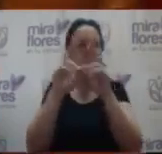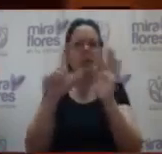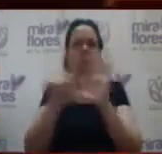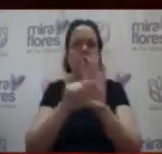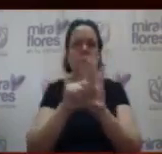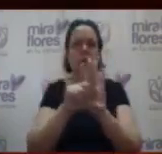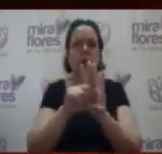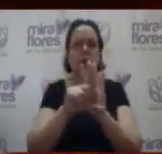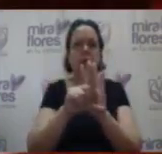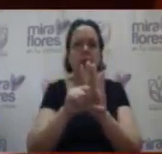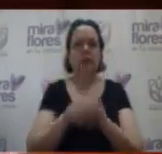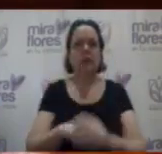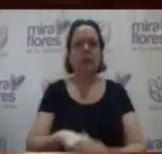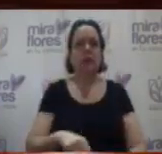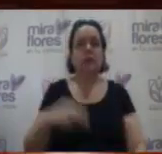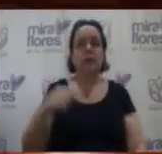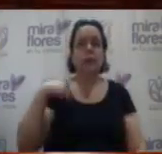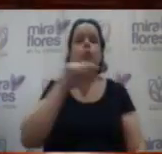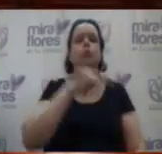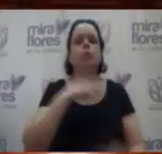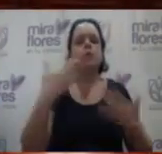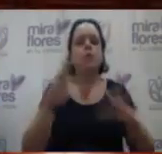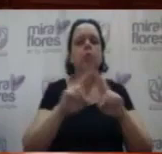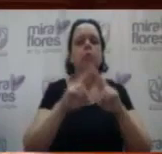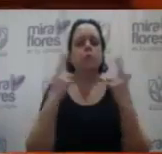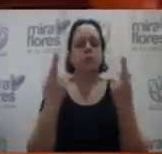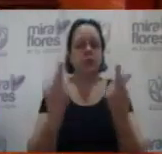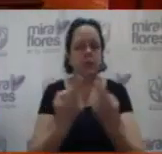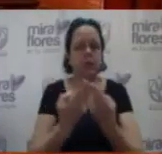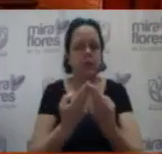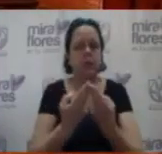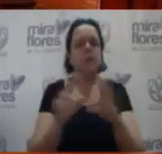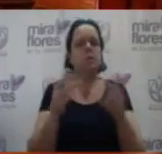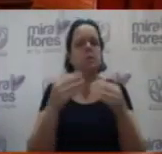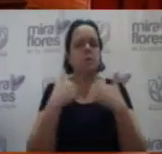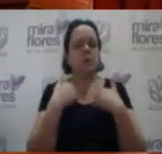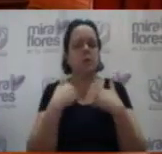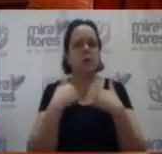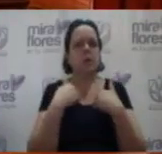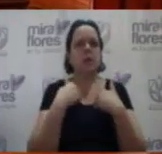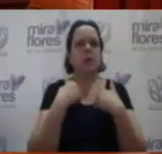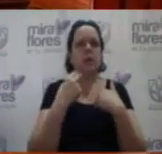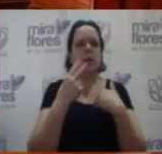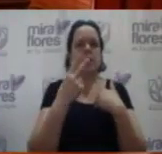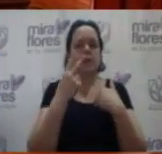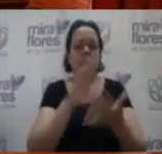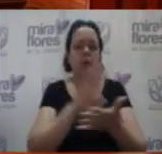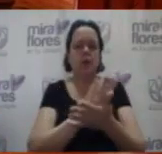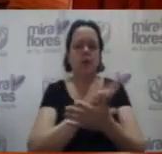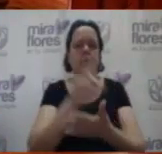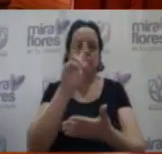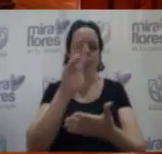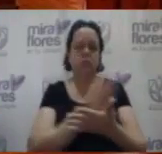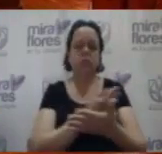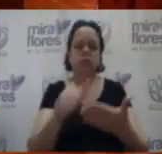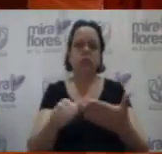Efectivamente, nosotros nos hemos reunido, hemos tenido a la vista dos cartas.